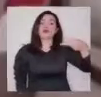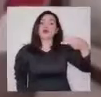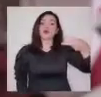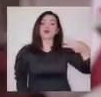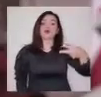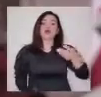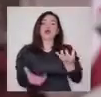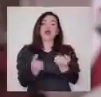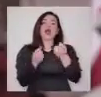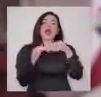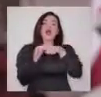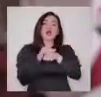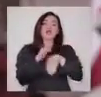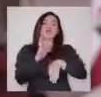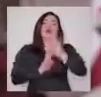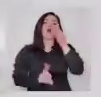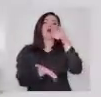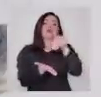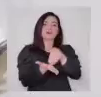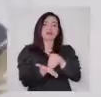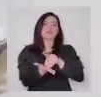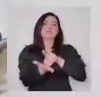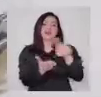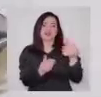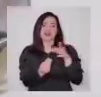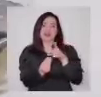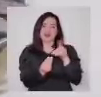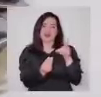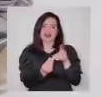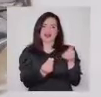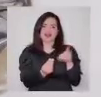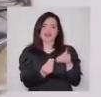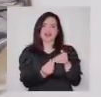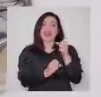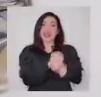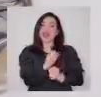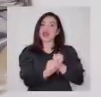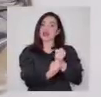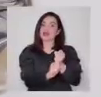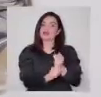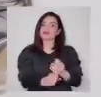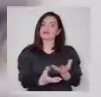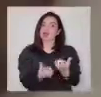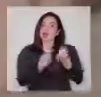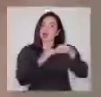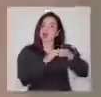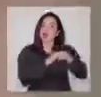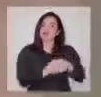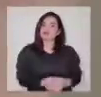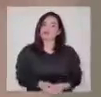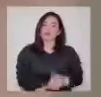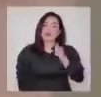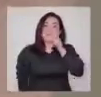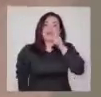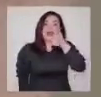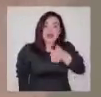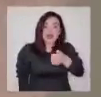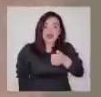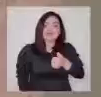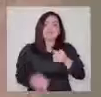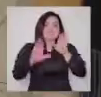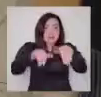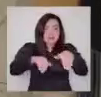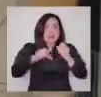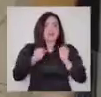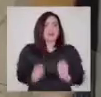Y segundo, nos ahorraríamos más de 4 mil millones de dólares anuales. Es decir, mañana